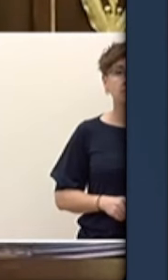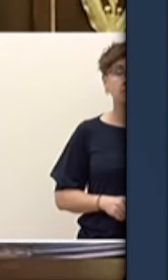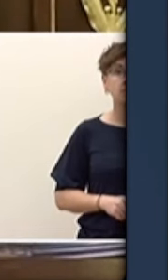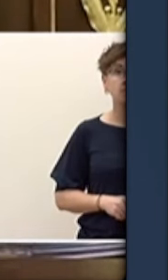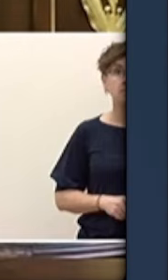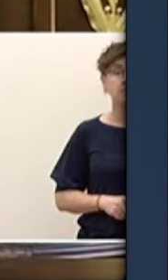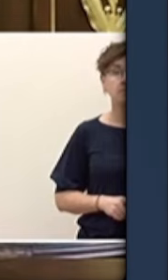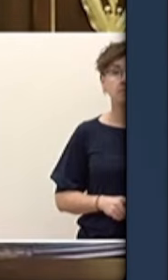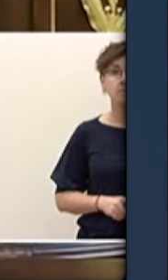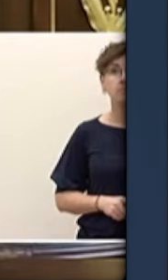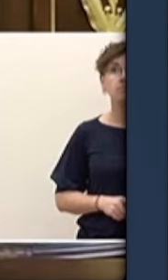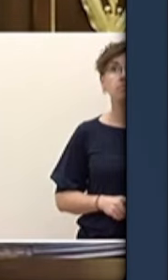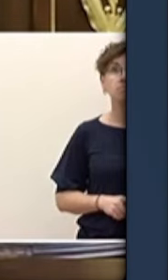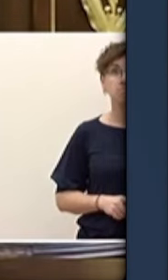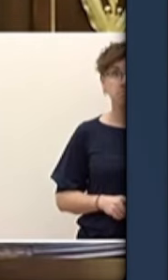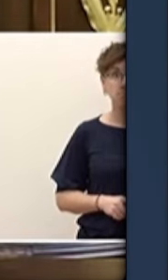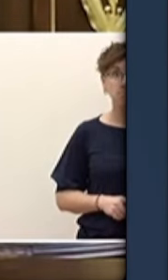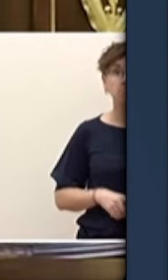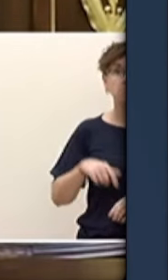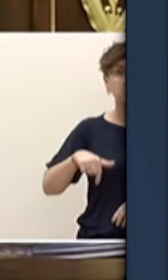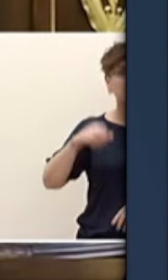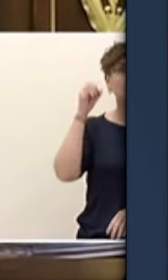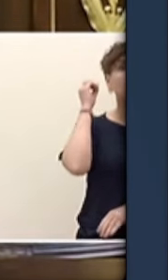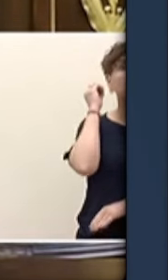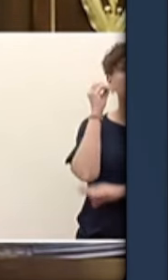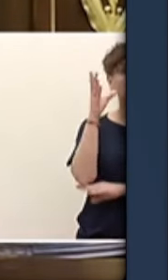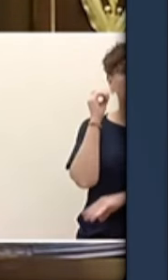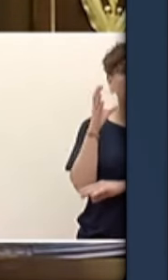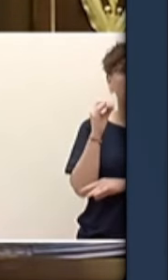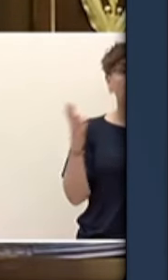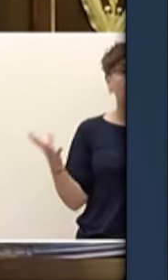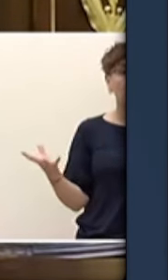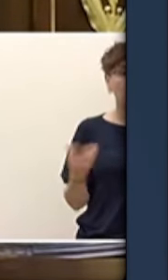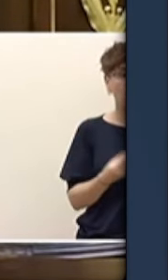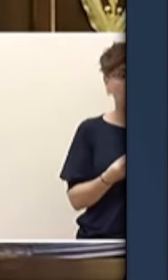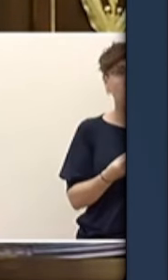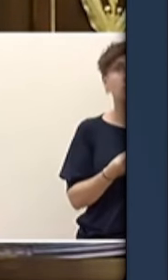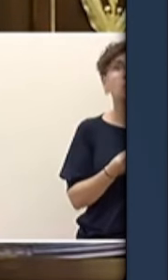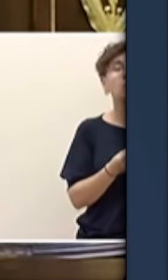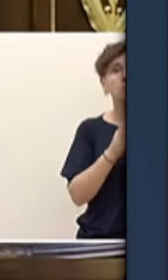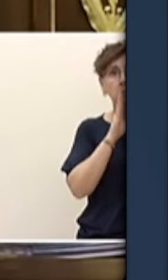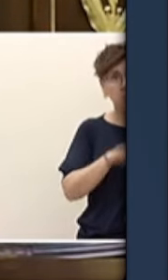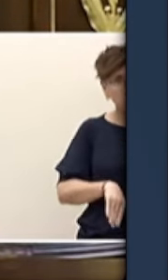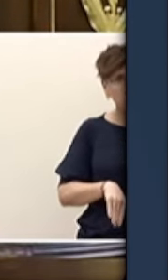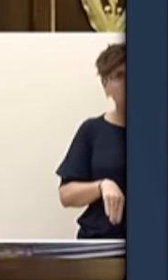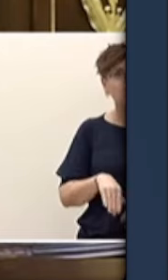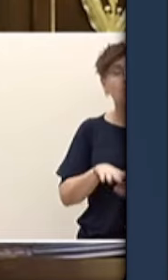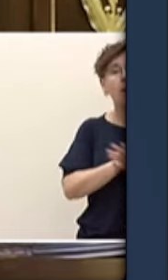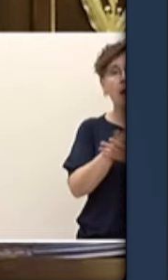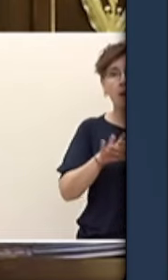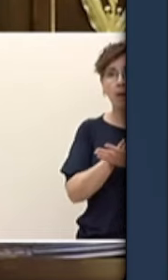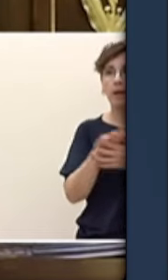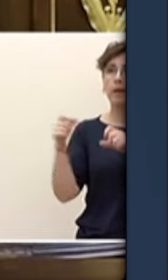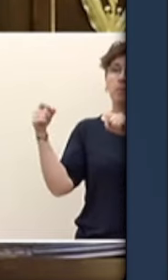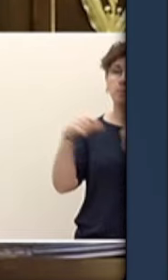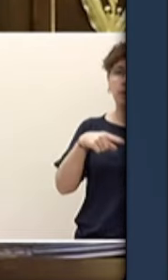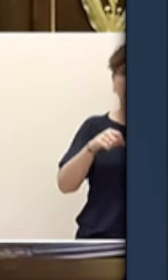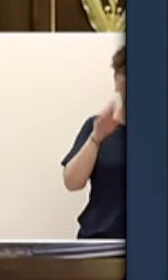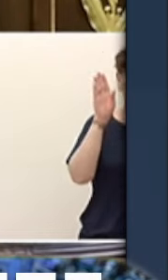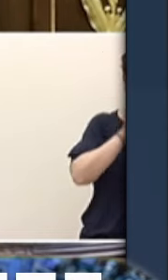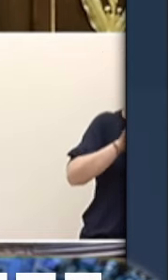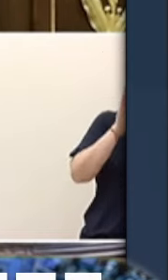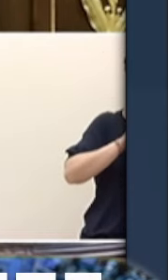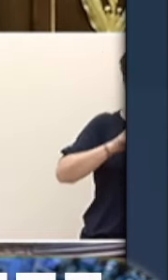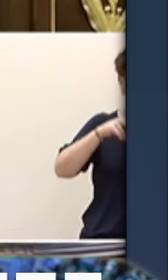conjunta para hablar de inmigración ilegal y de fiscalidad porque eso nos va a permitir hablar de la